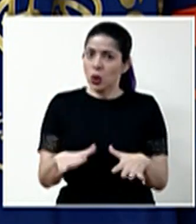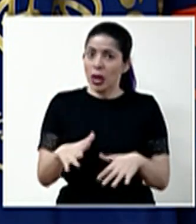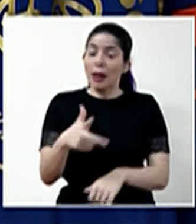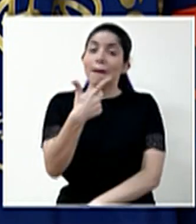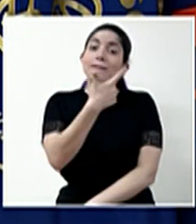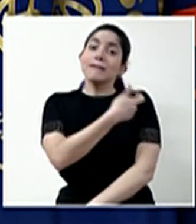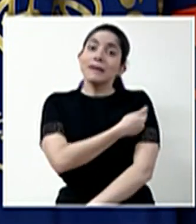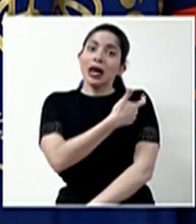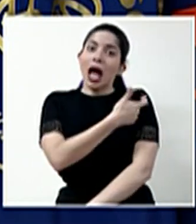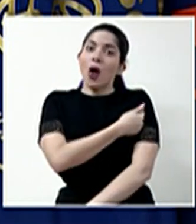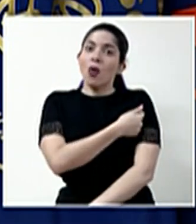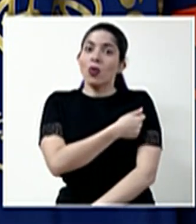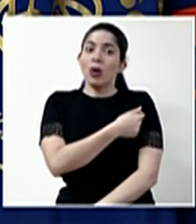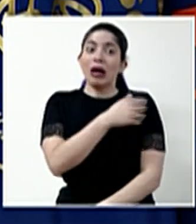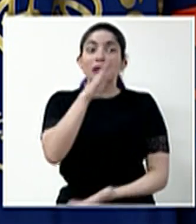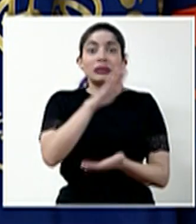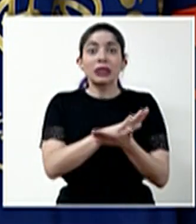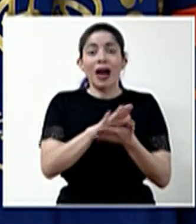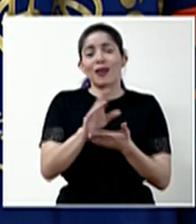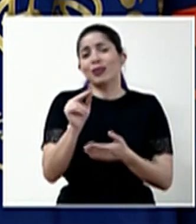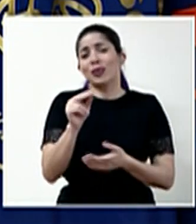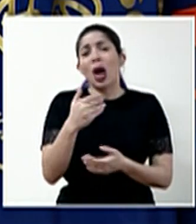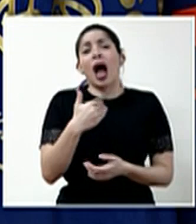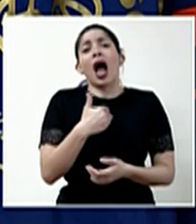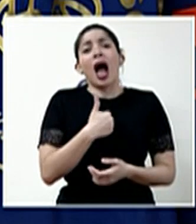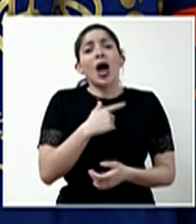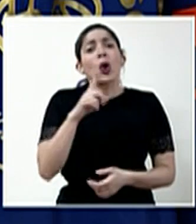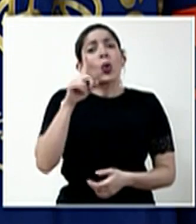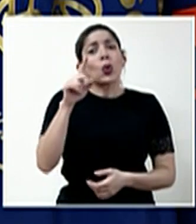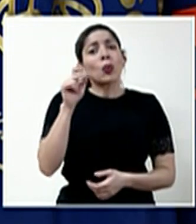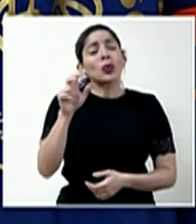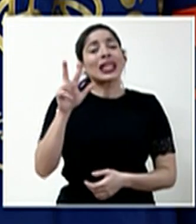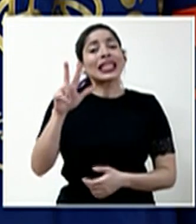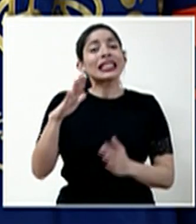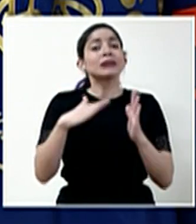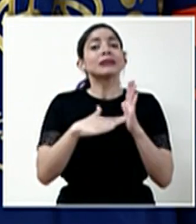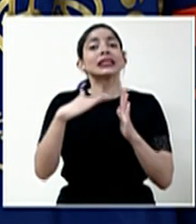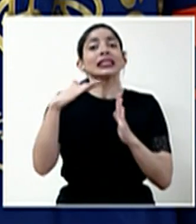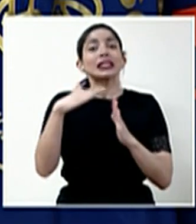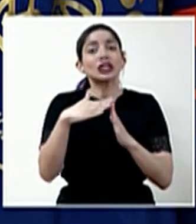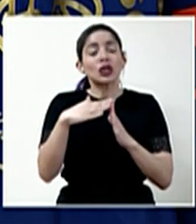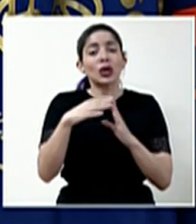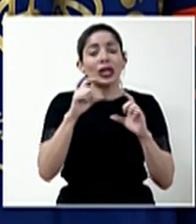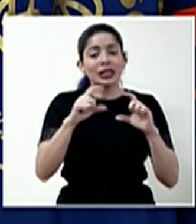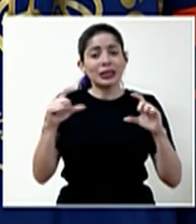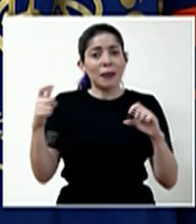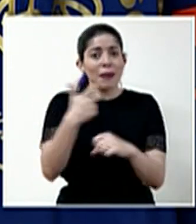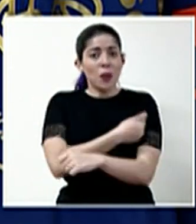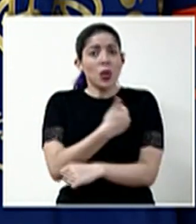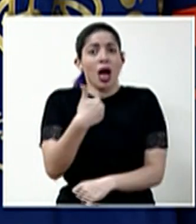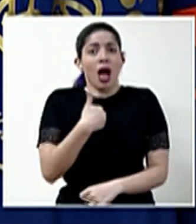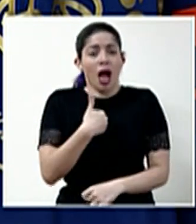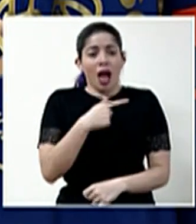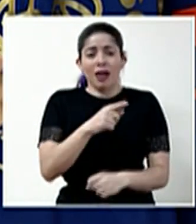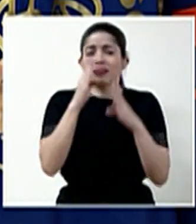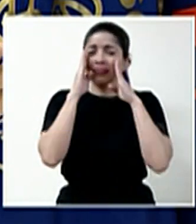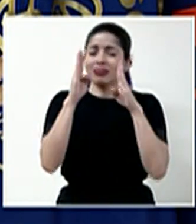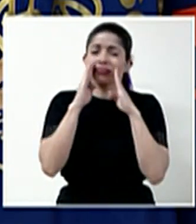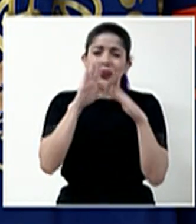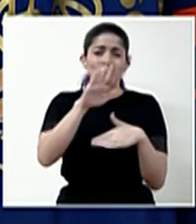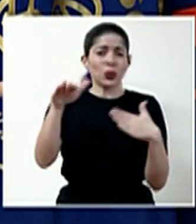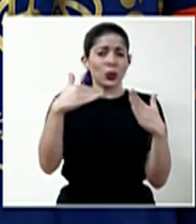vacunas no se van a agotar. Tenemos 1.3 millones de dosis que cubren todas las